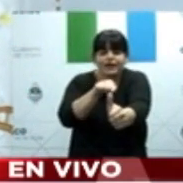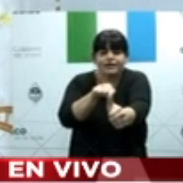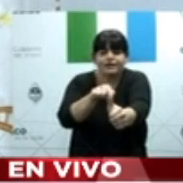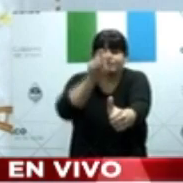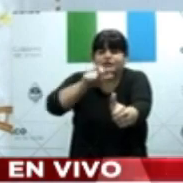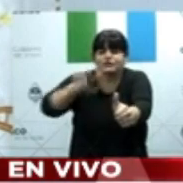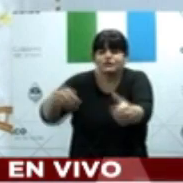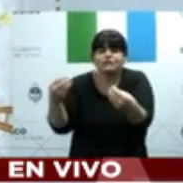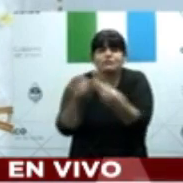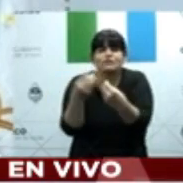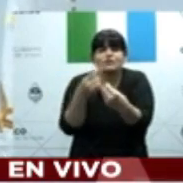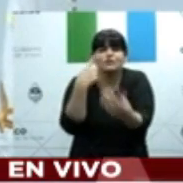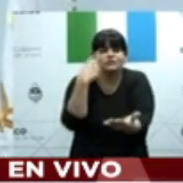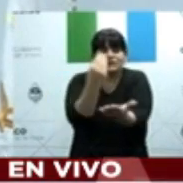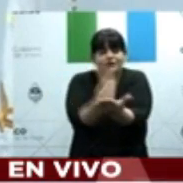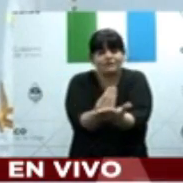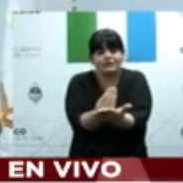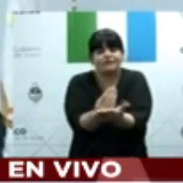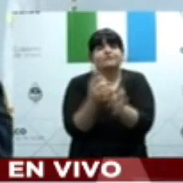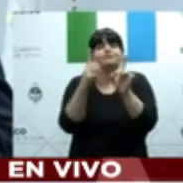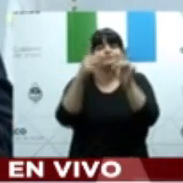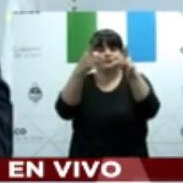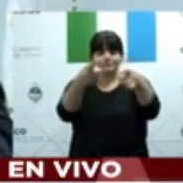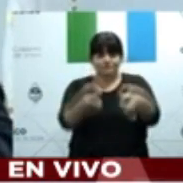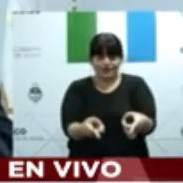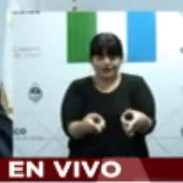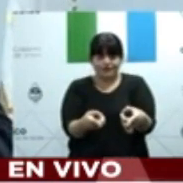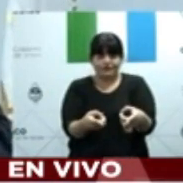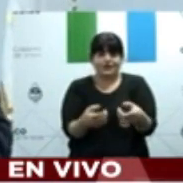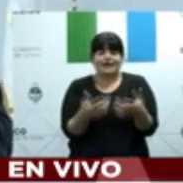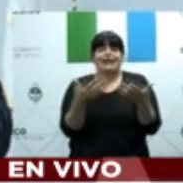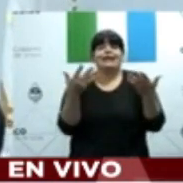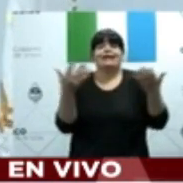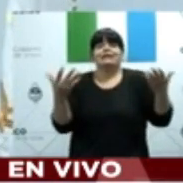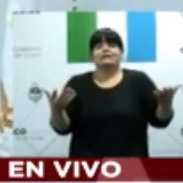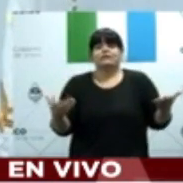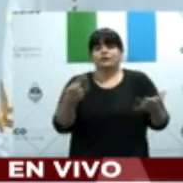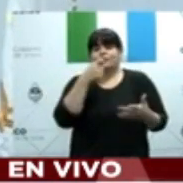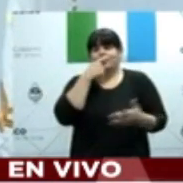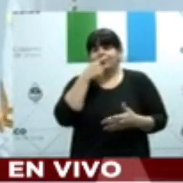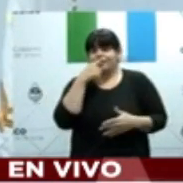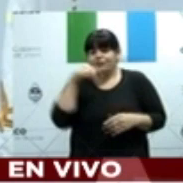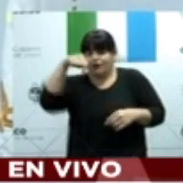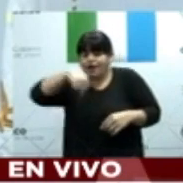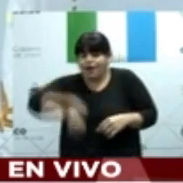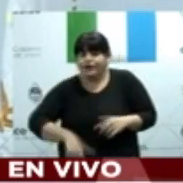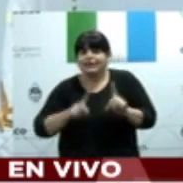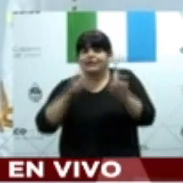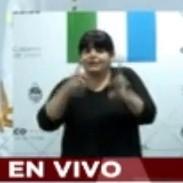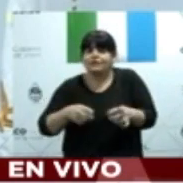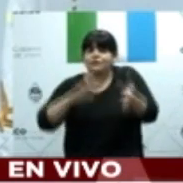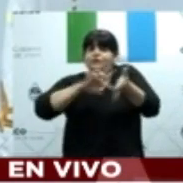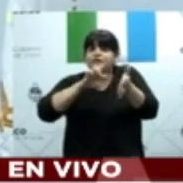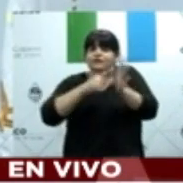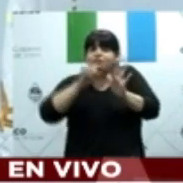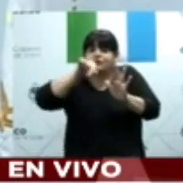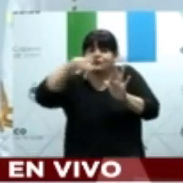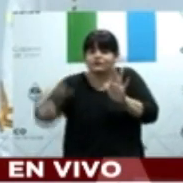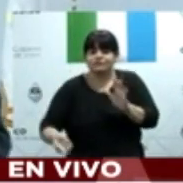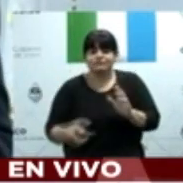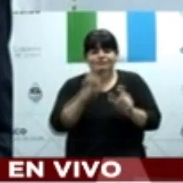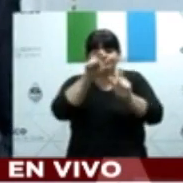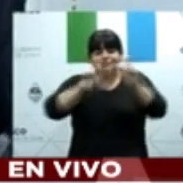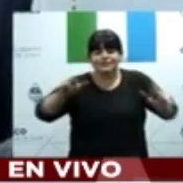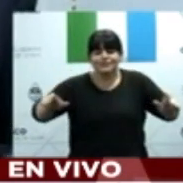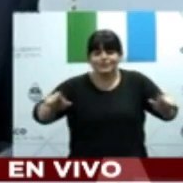social del aislamiento. La gente está cansada, por obvias razones. Nadie puede soportar el impacto